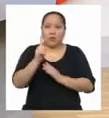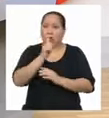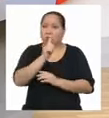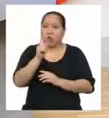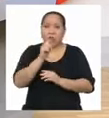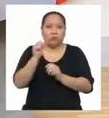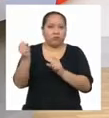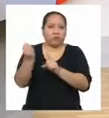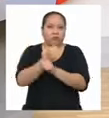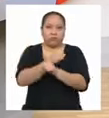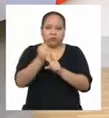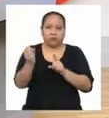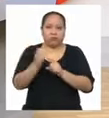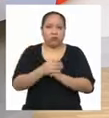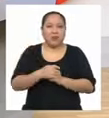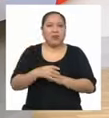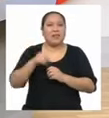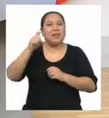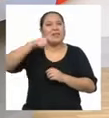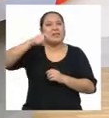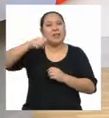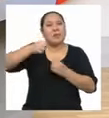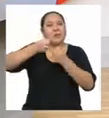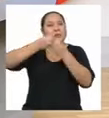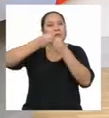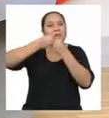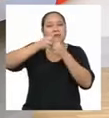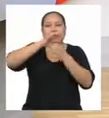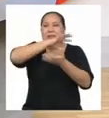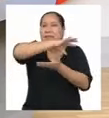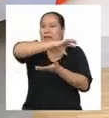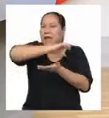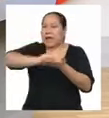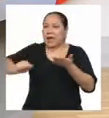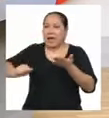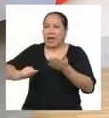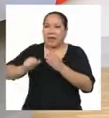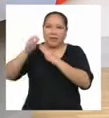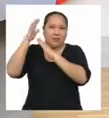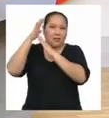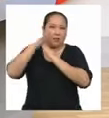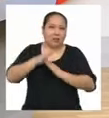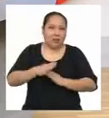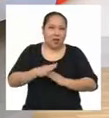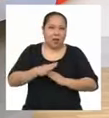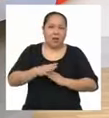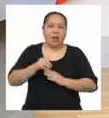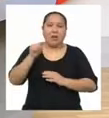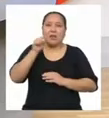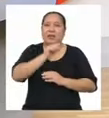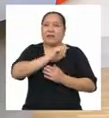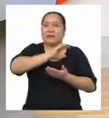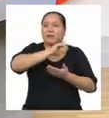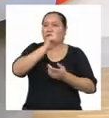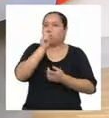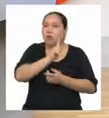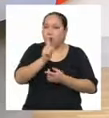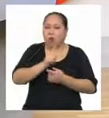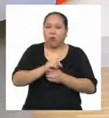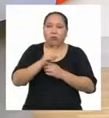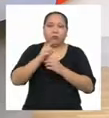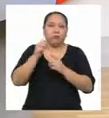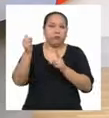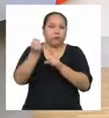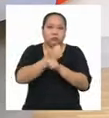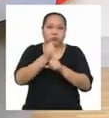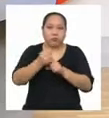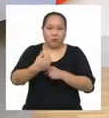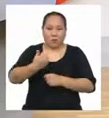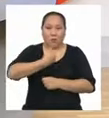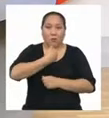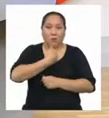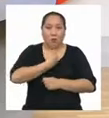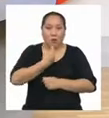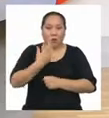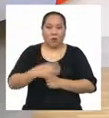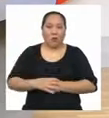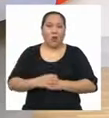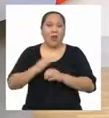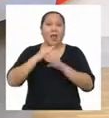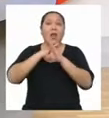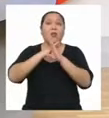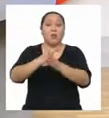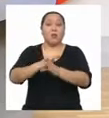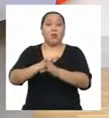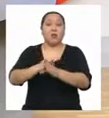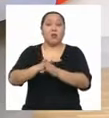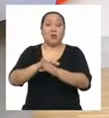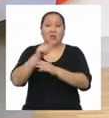Tenemos que dejar De discriminar Y ser agresivos Nosotros mismos La lucha Contra la discriminación